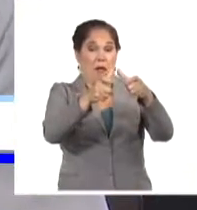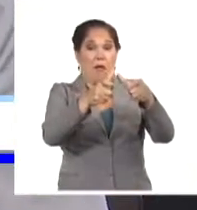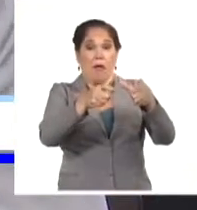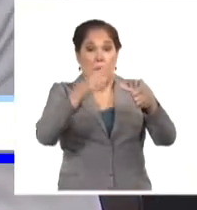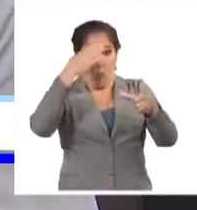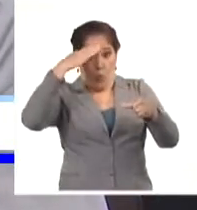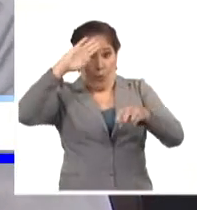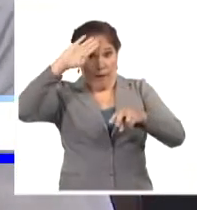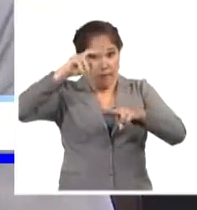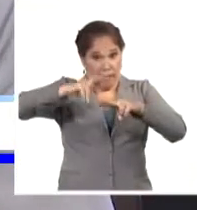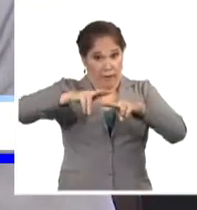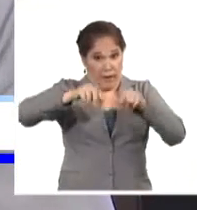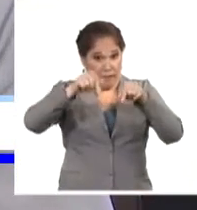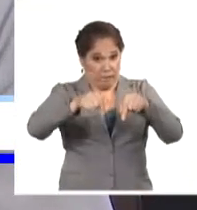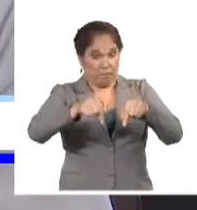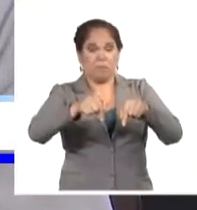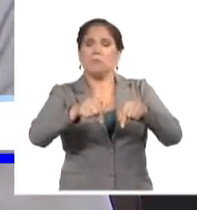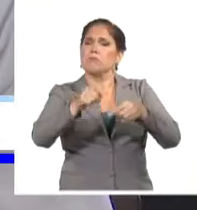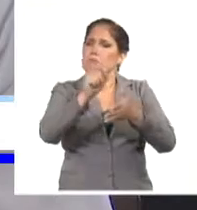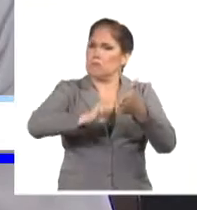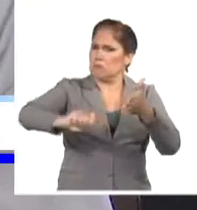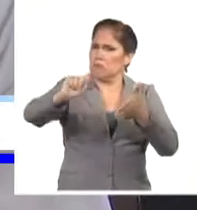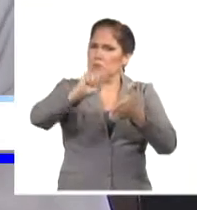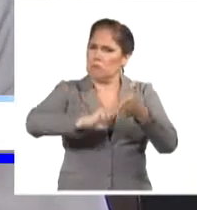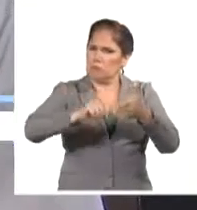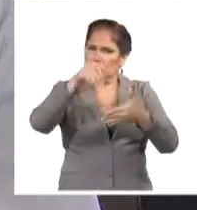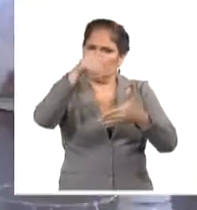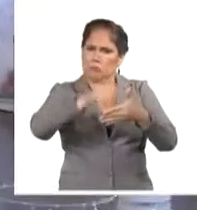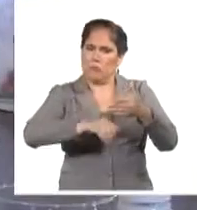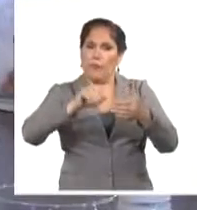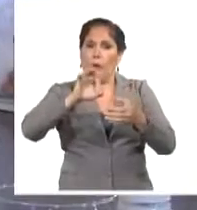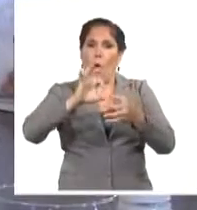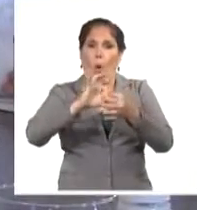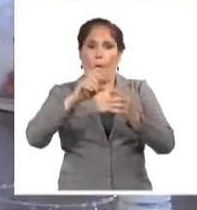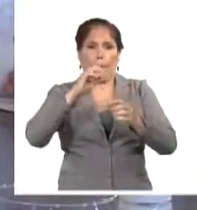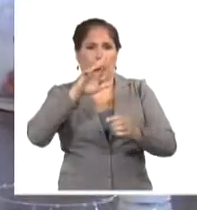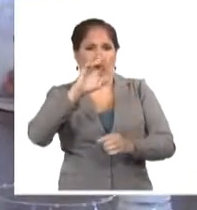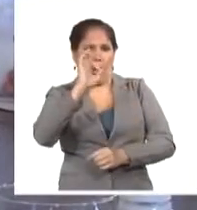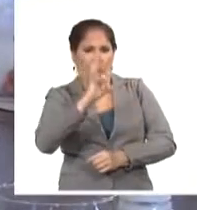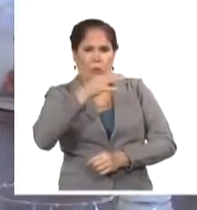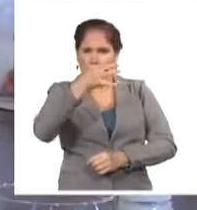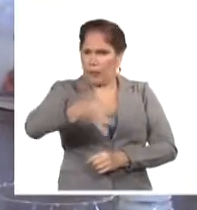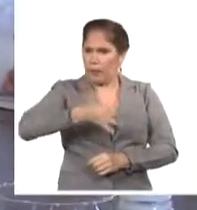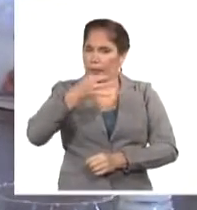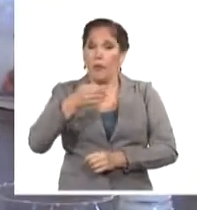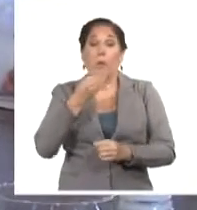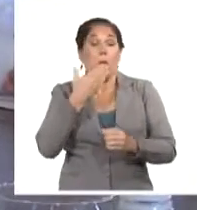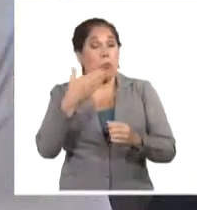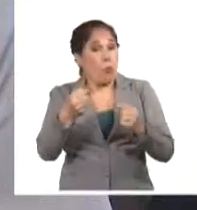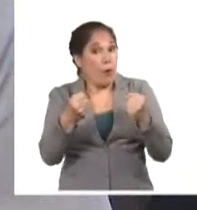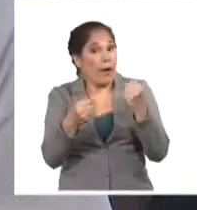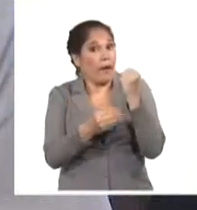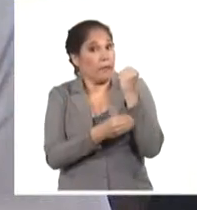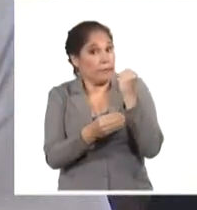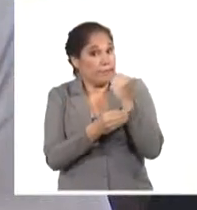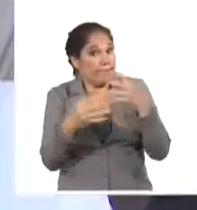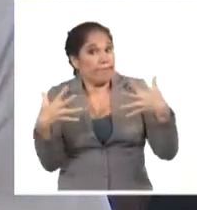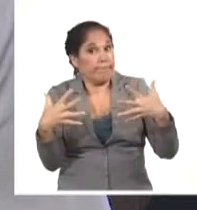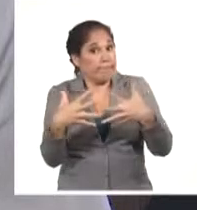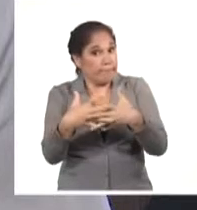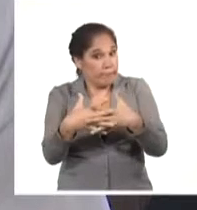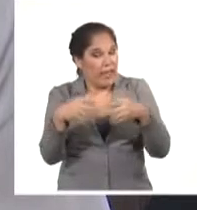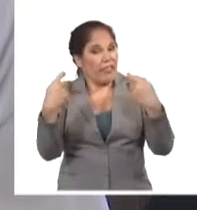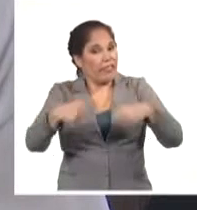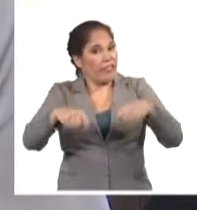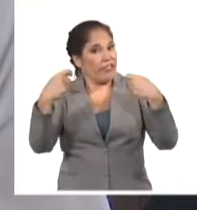secretario de la Asamblea Nacional del Poder Popular, Homero Acosta Álvarez, calificó de sólidos, históricos e indestructibles